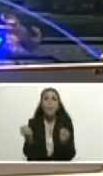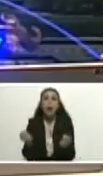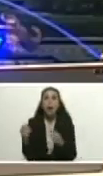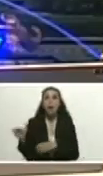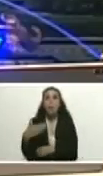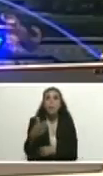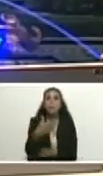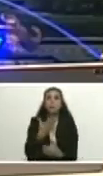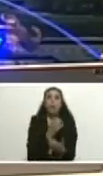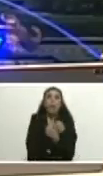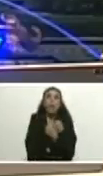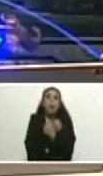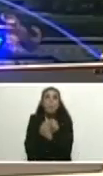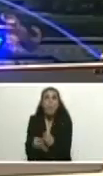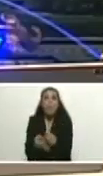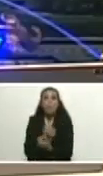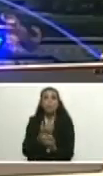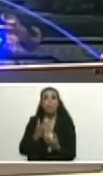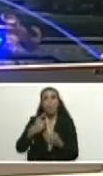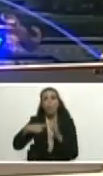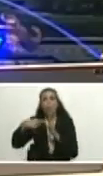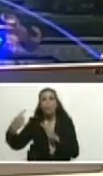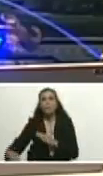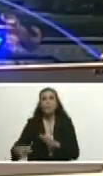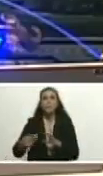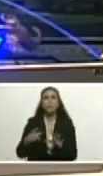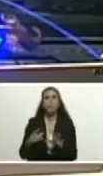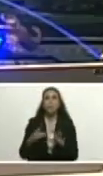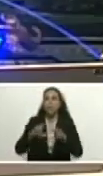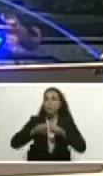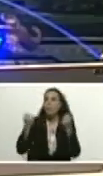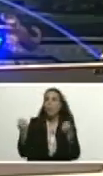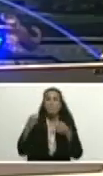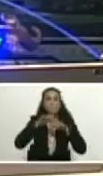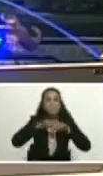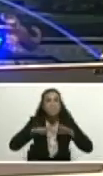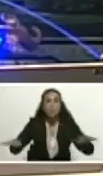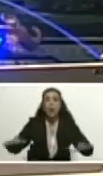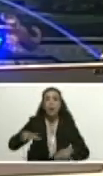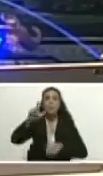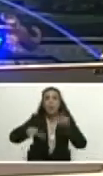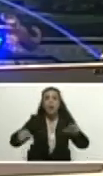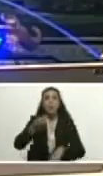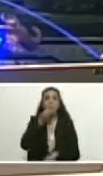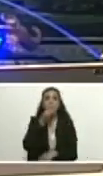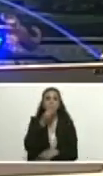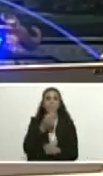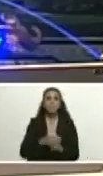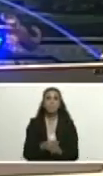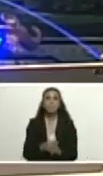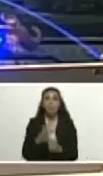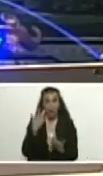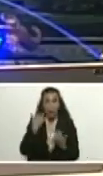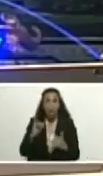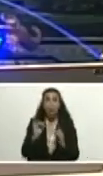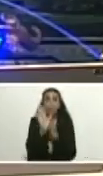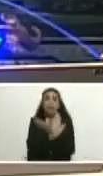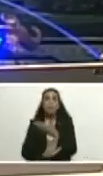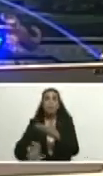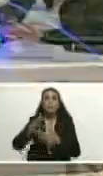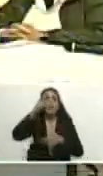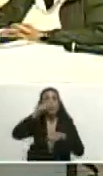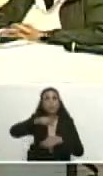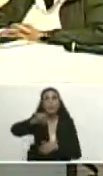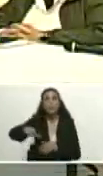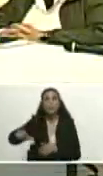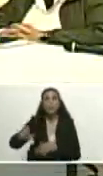por el prójimo multiplicar el alimento para el pueblo aquí estamos para proteger al pueblo para